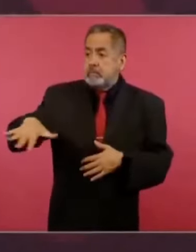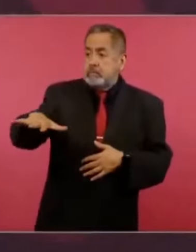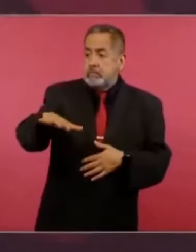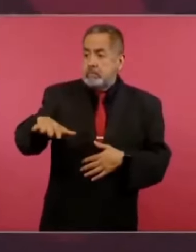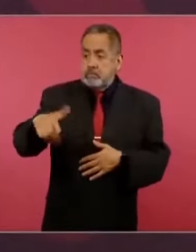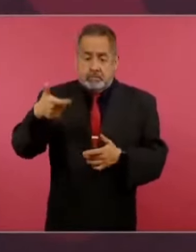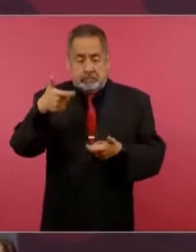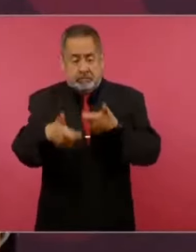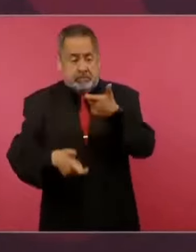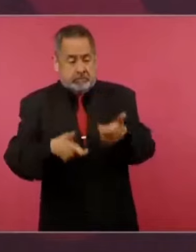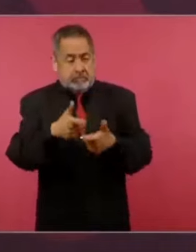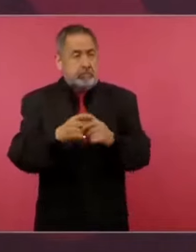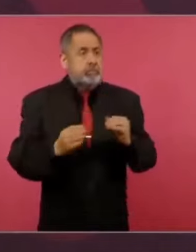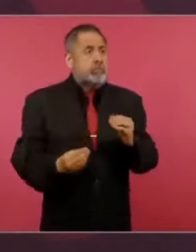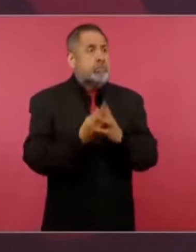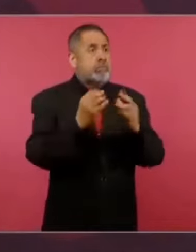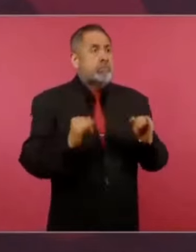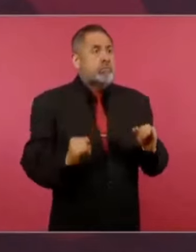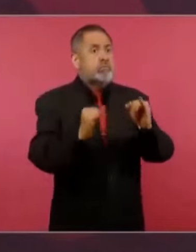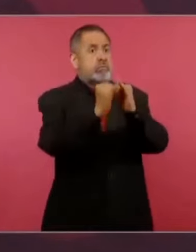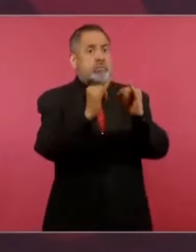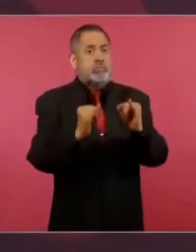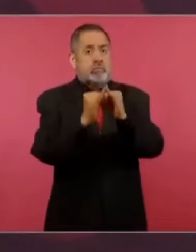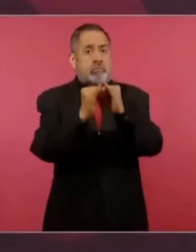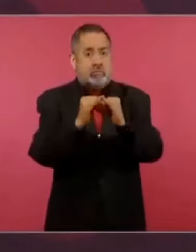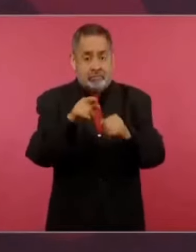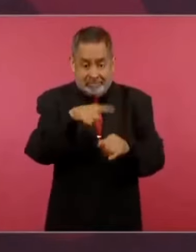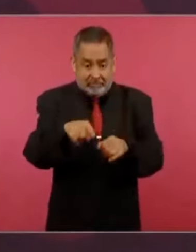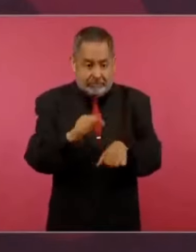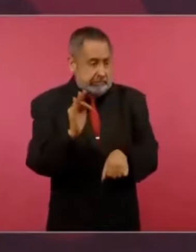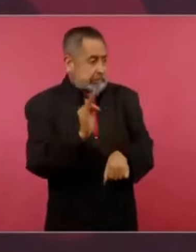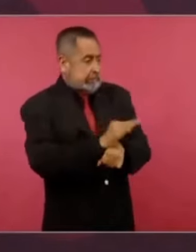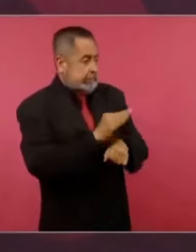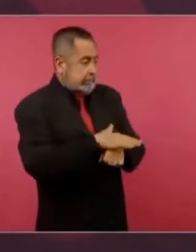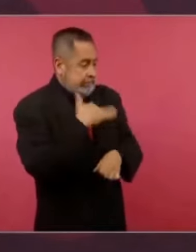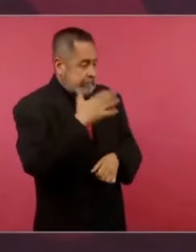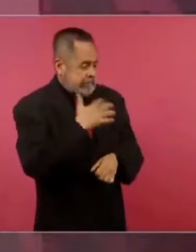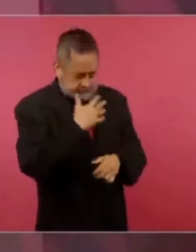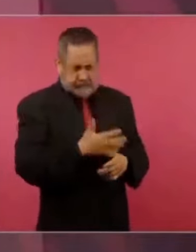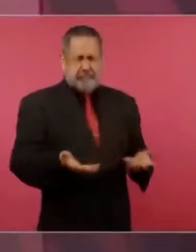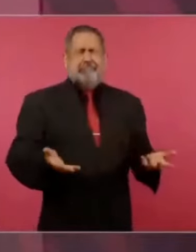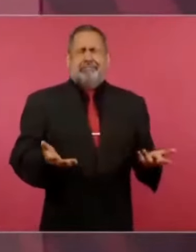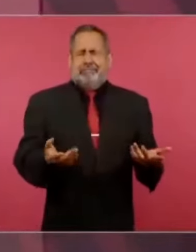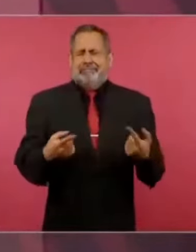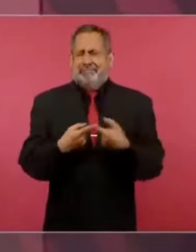Yo recuerdo que la primera ley